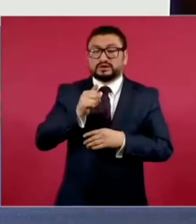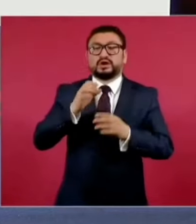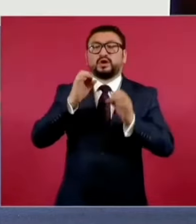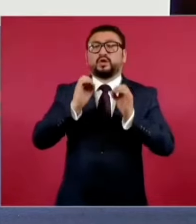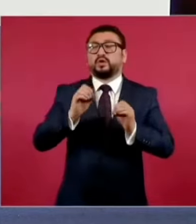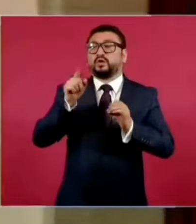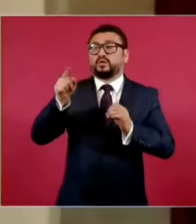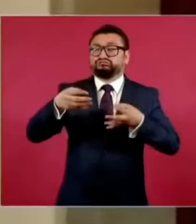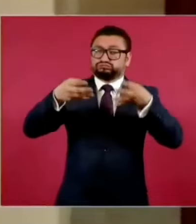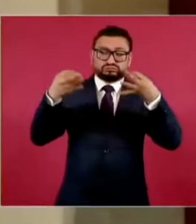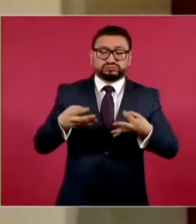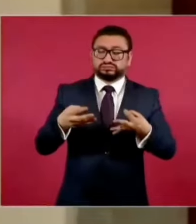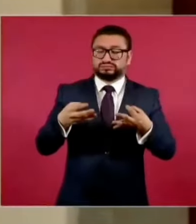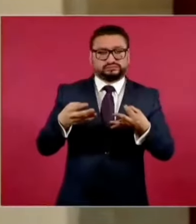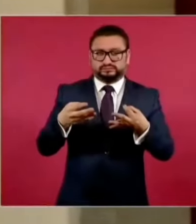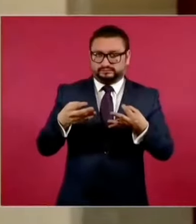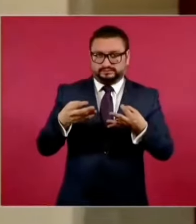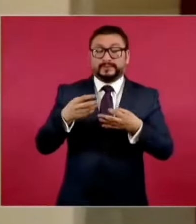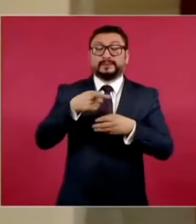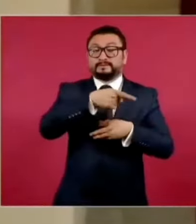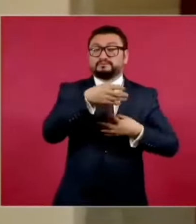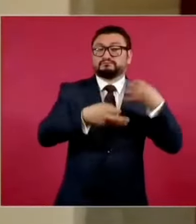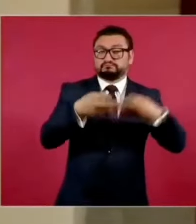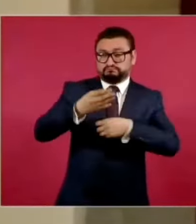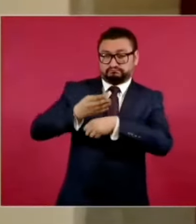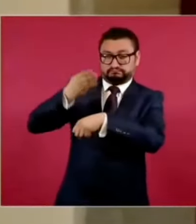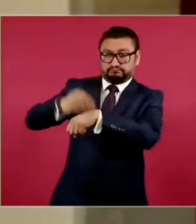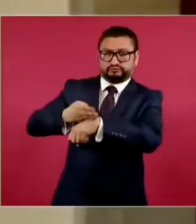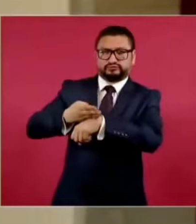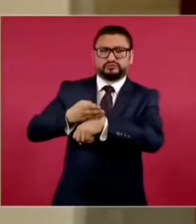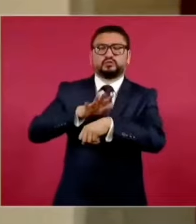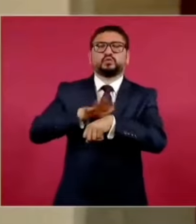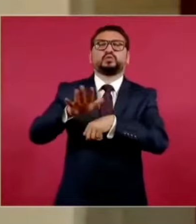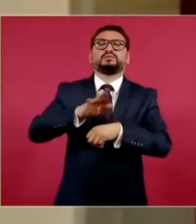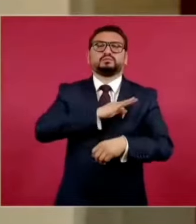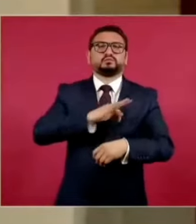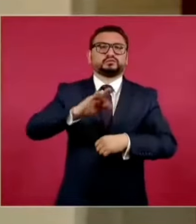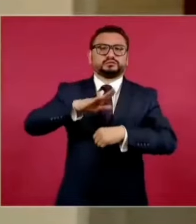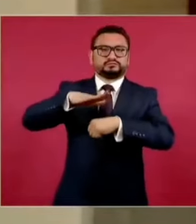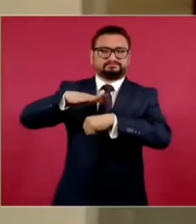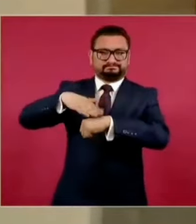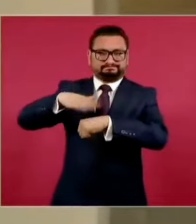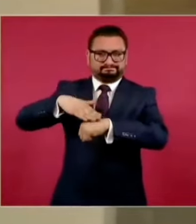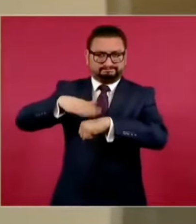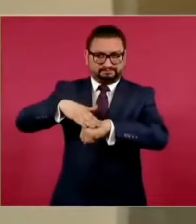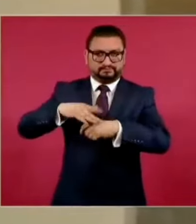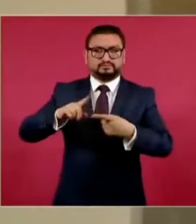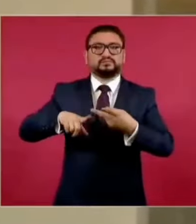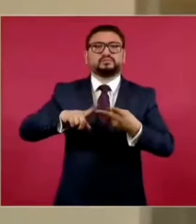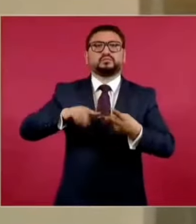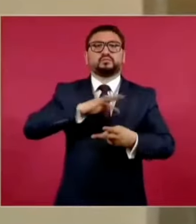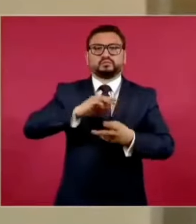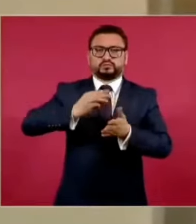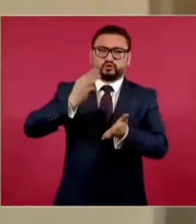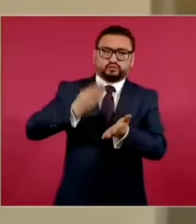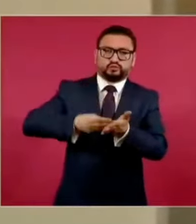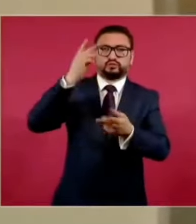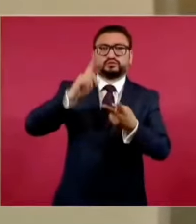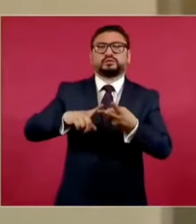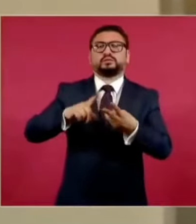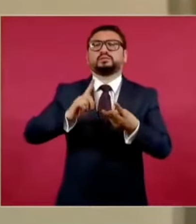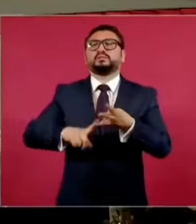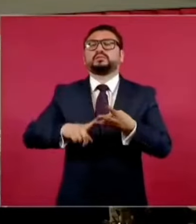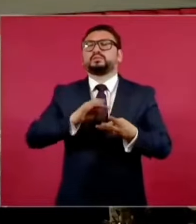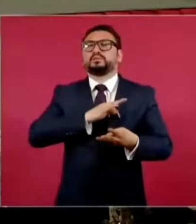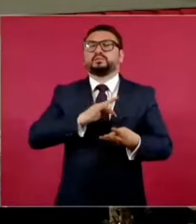excelencia. Las sanciones incluyen desde amonestaciones, pueden ser multas, pueden ser suspensiones,